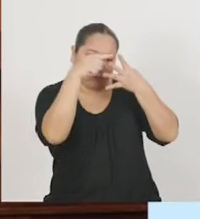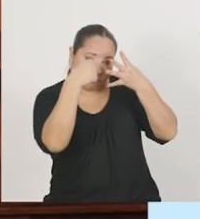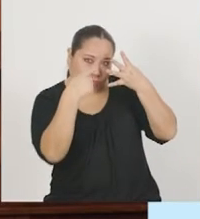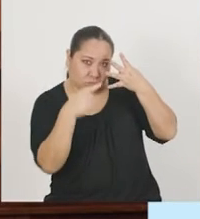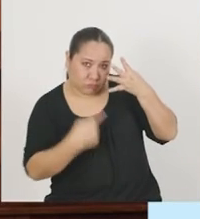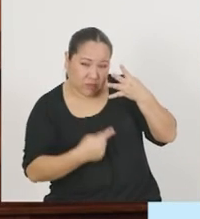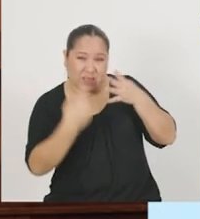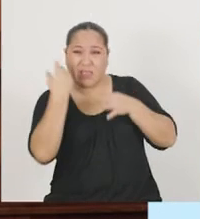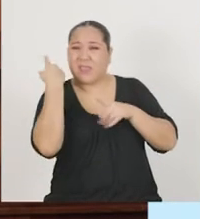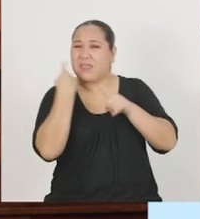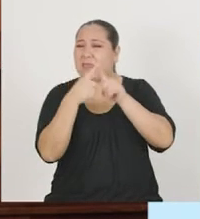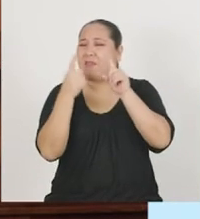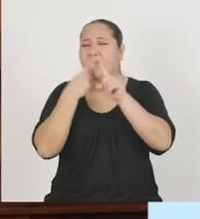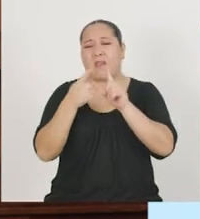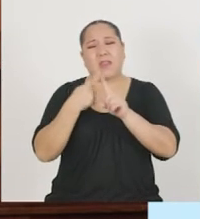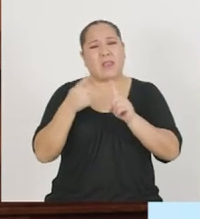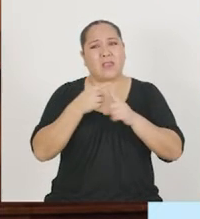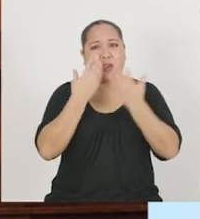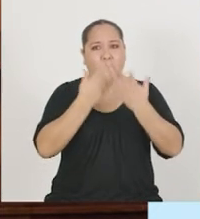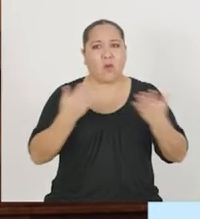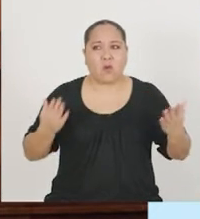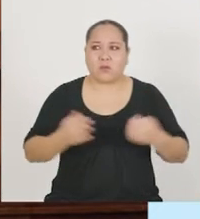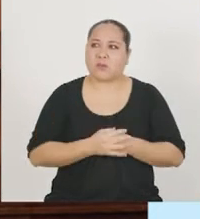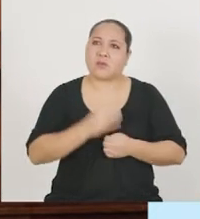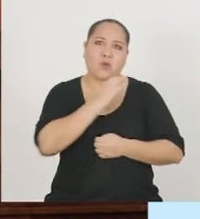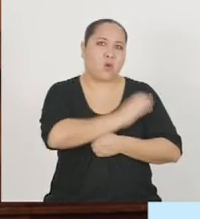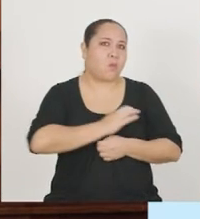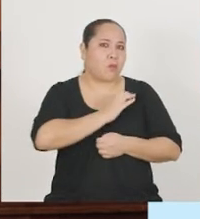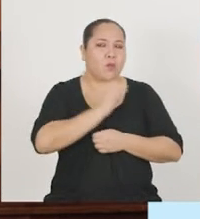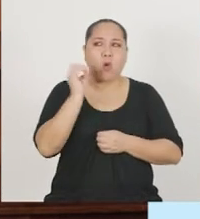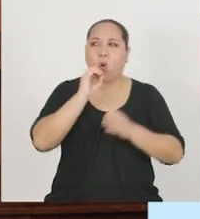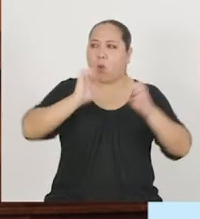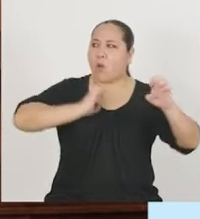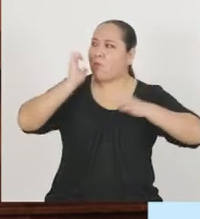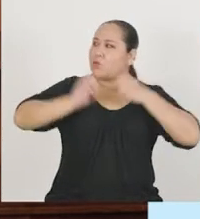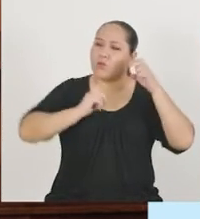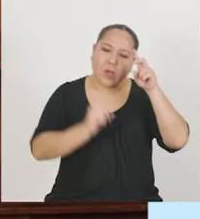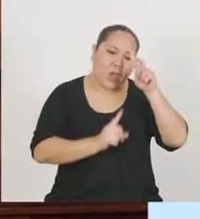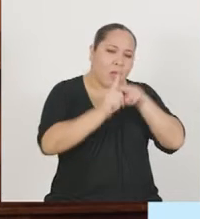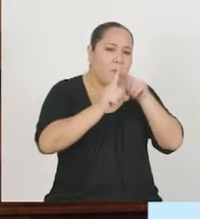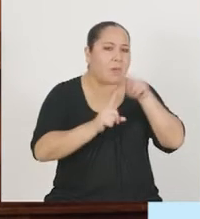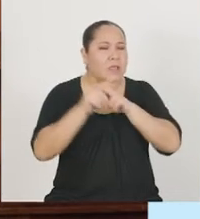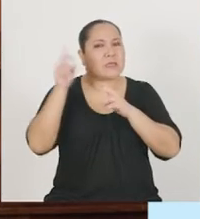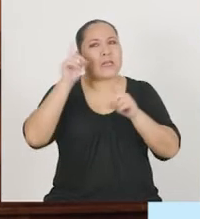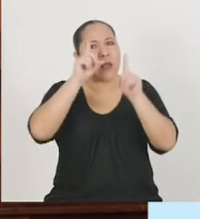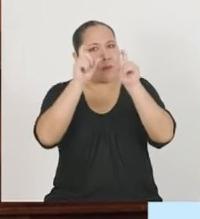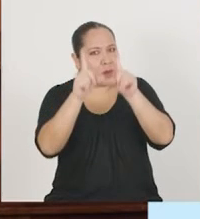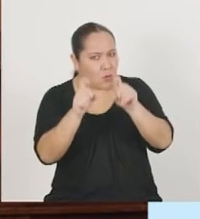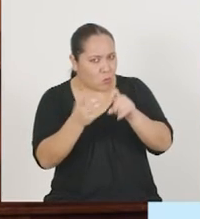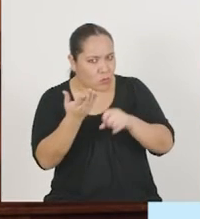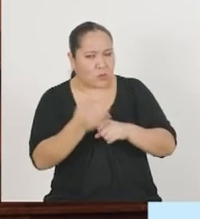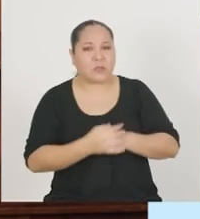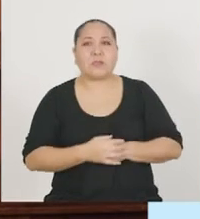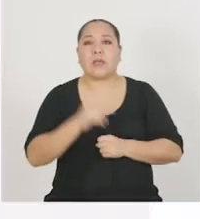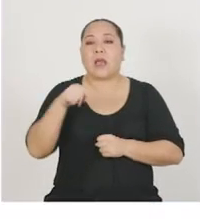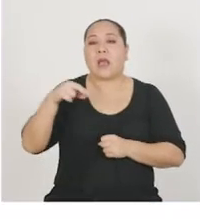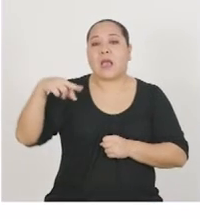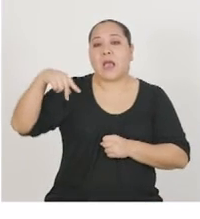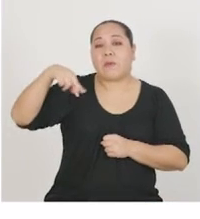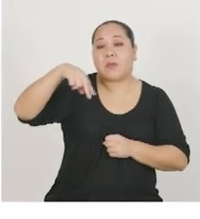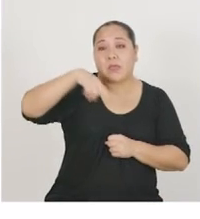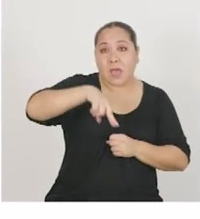Enumeramos las distintas actividades, comportamientos y emociones que surgen de las preguntas planteadas.